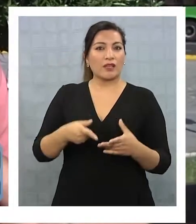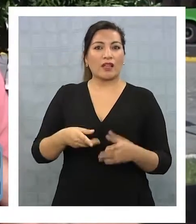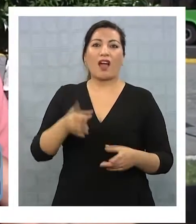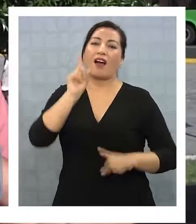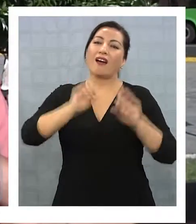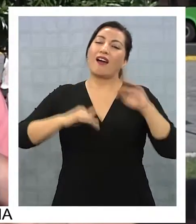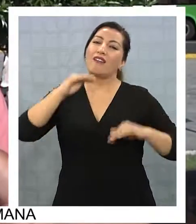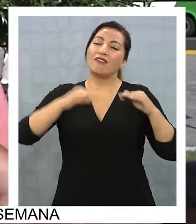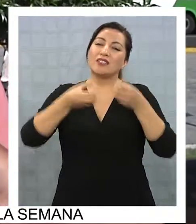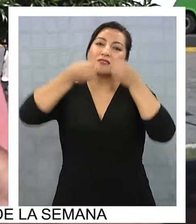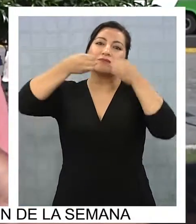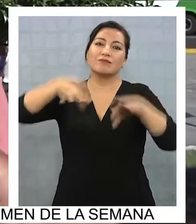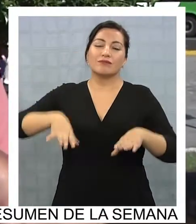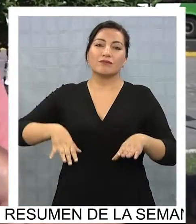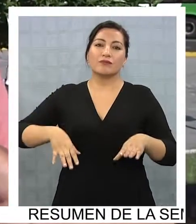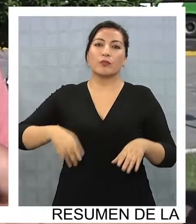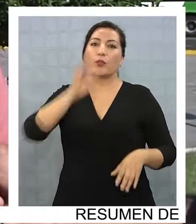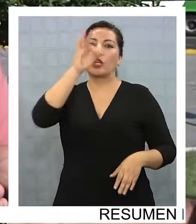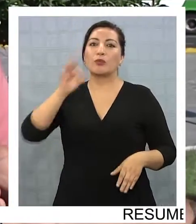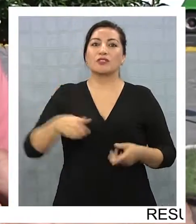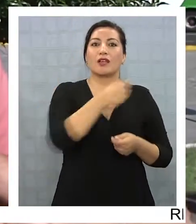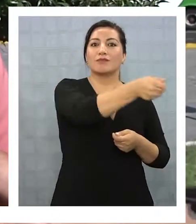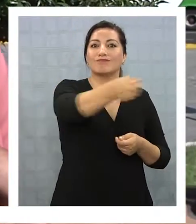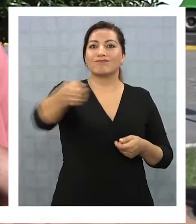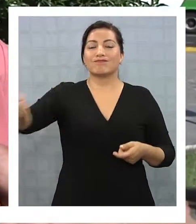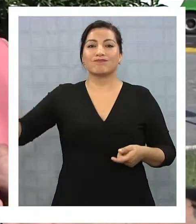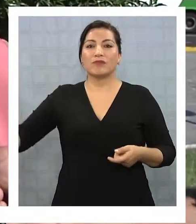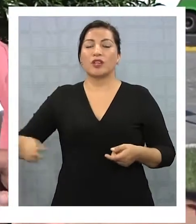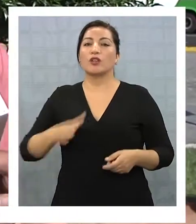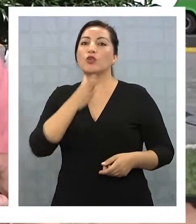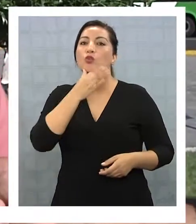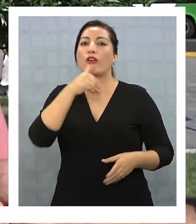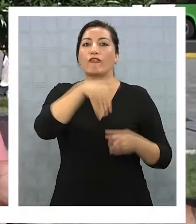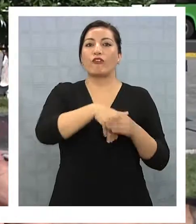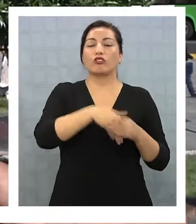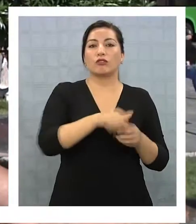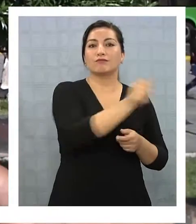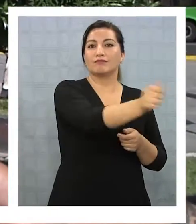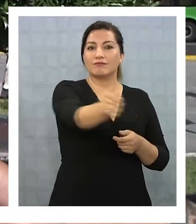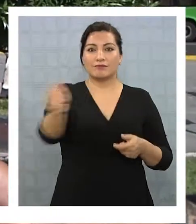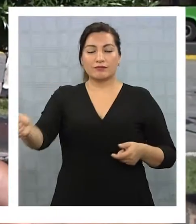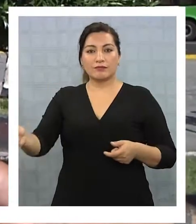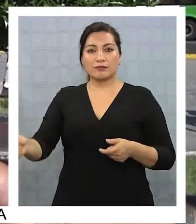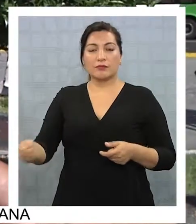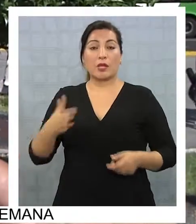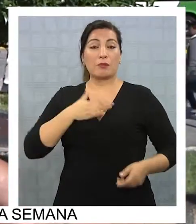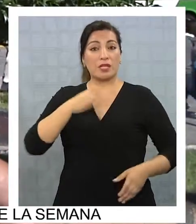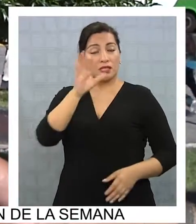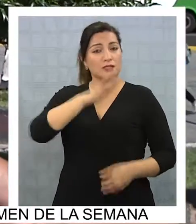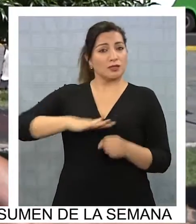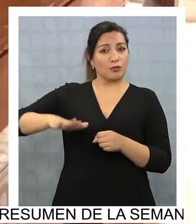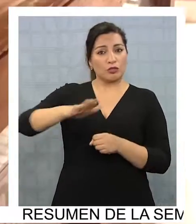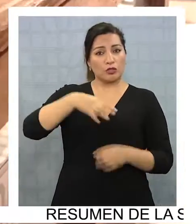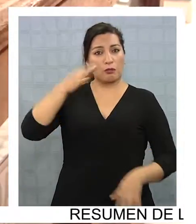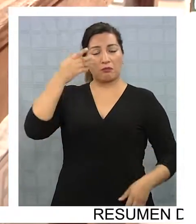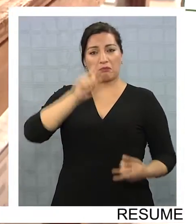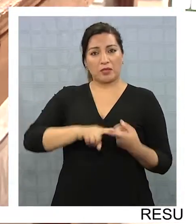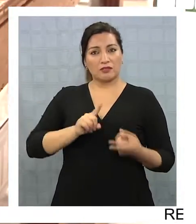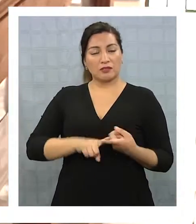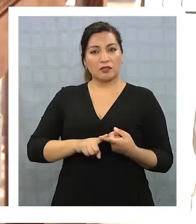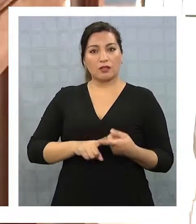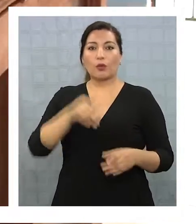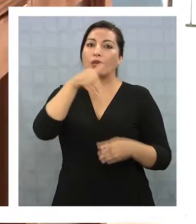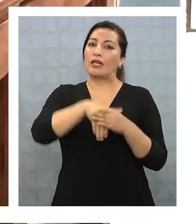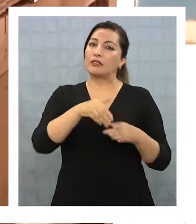repartidora no les alcanza porque están solos, no hay arrastre de votos hacia ellos. Pero en el caso personal, bueno, creo que siempre una elección es